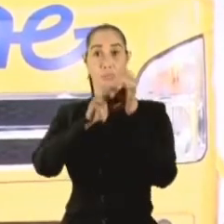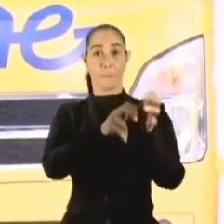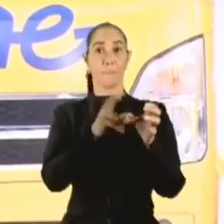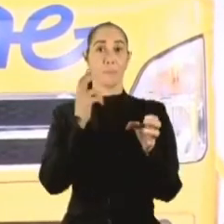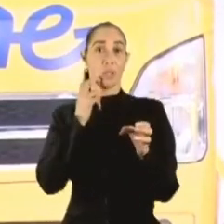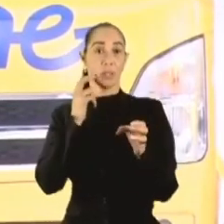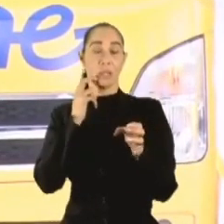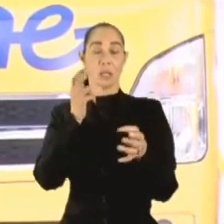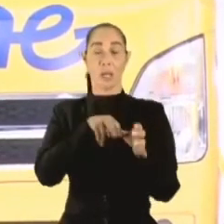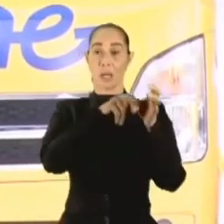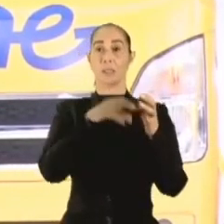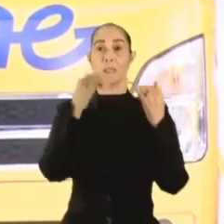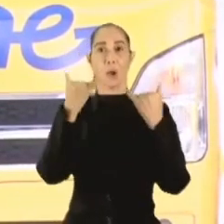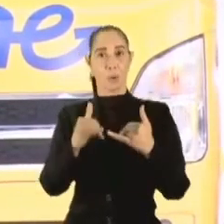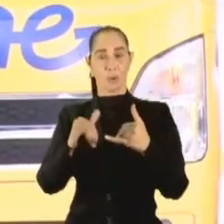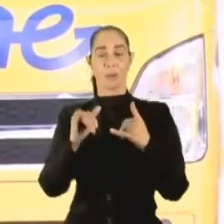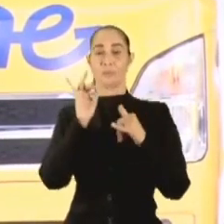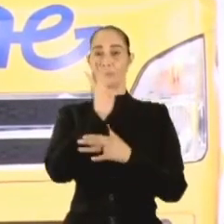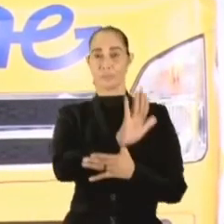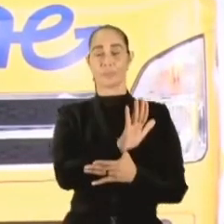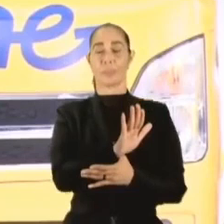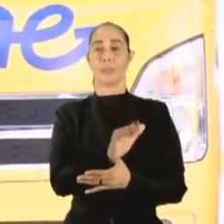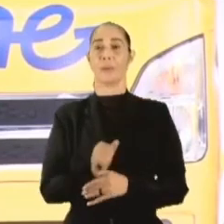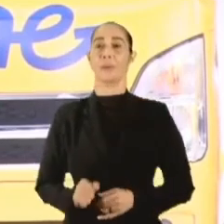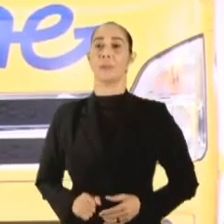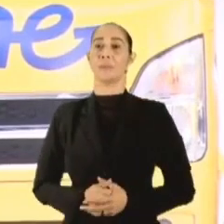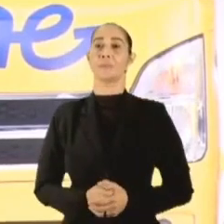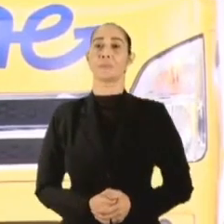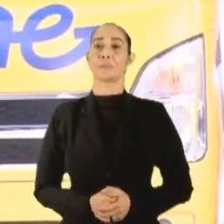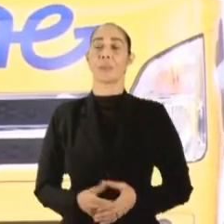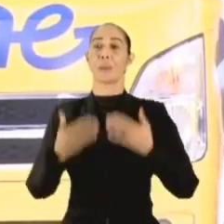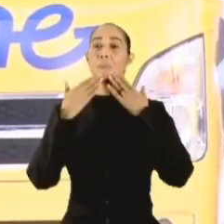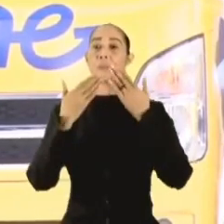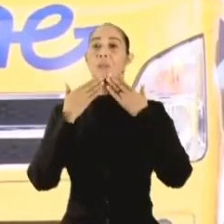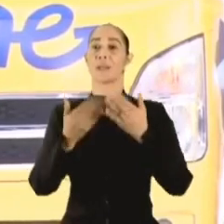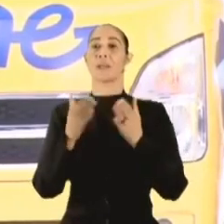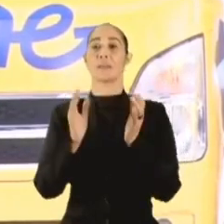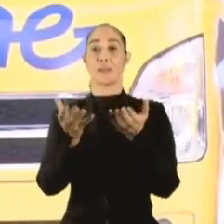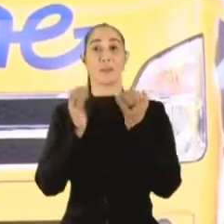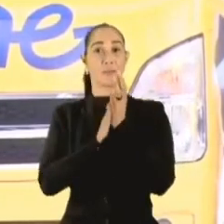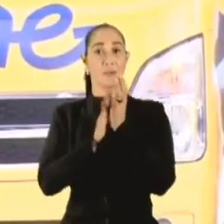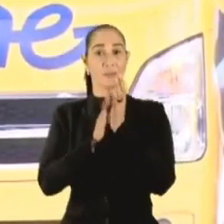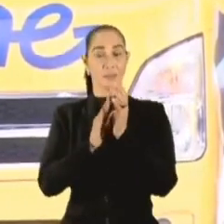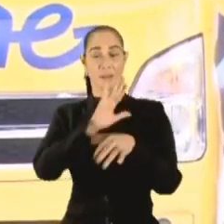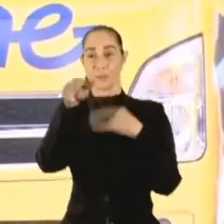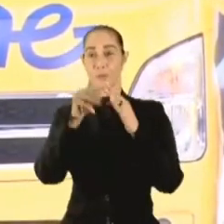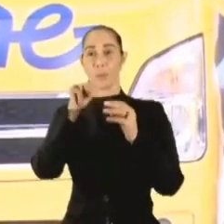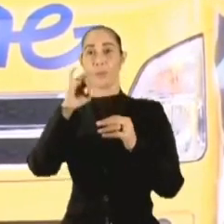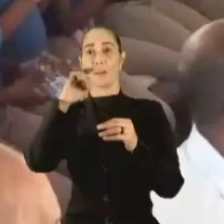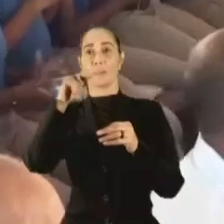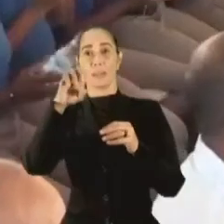estaba dedicado a la educación y este que está dedicado a la educación. Muchas gracias quiero felicitar a todo el MINER